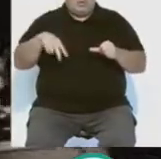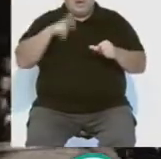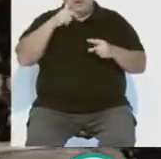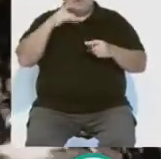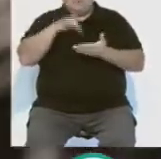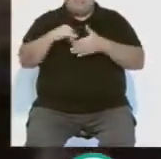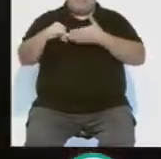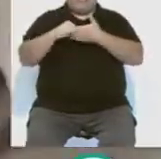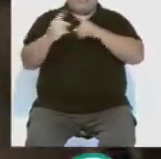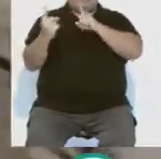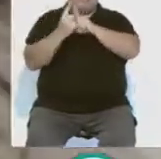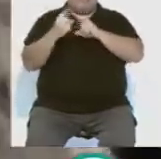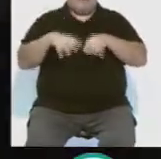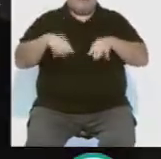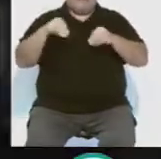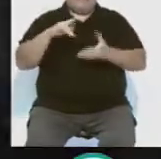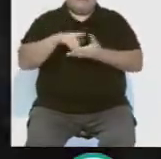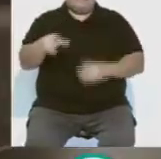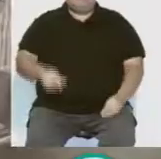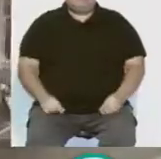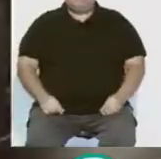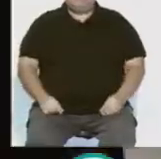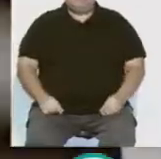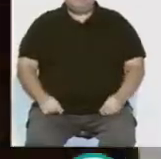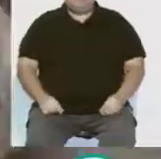ahora tan cerca como en el Castillo de Santa Catalina.